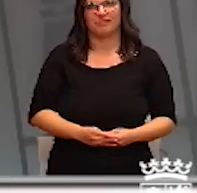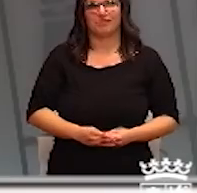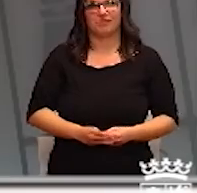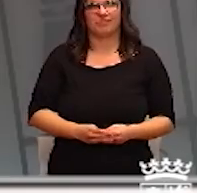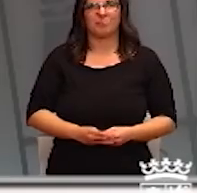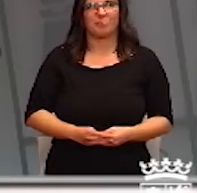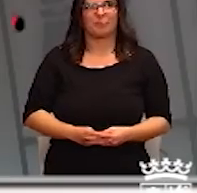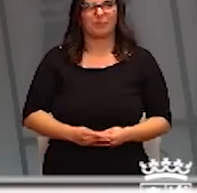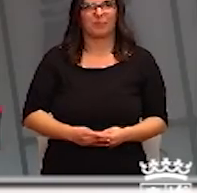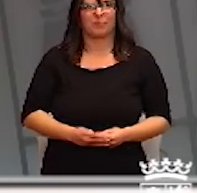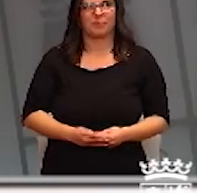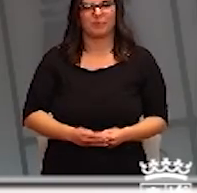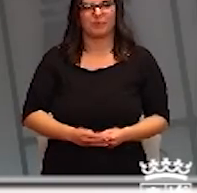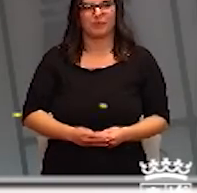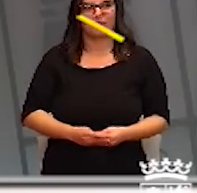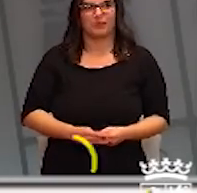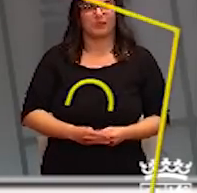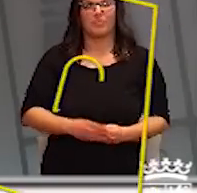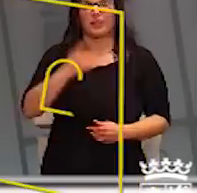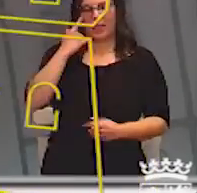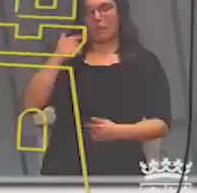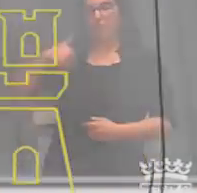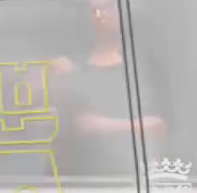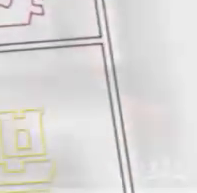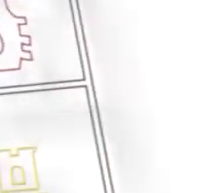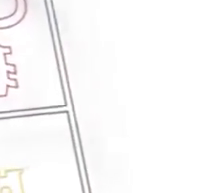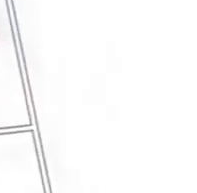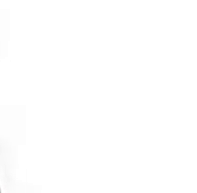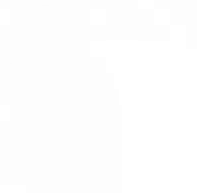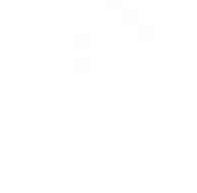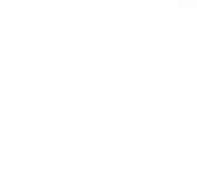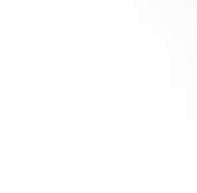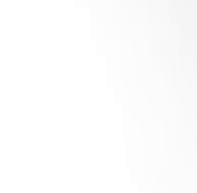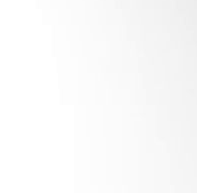Pero déjame que lo acuerde la Junta de Gobierno que sigue reunida.